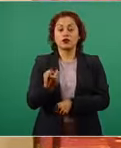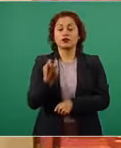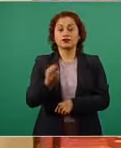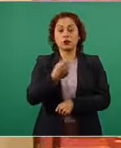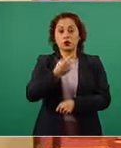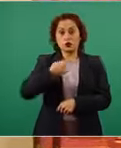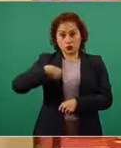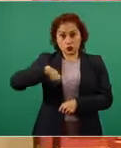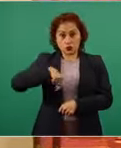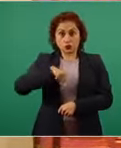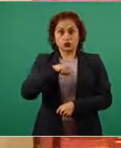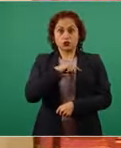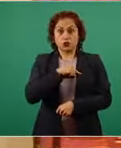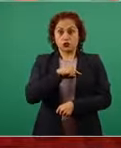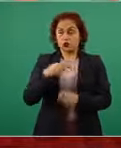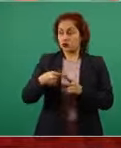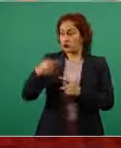historia.